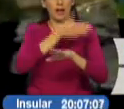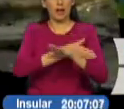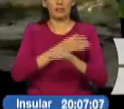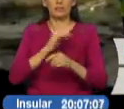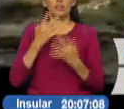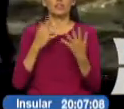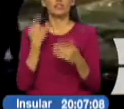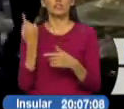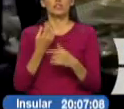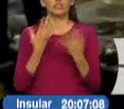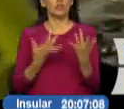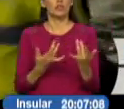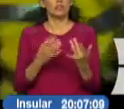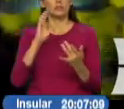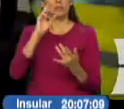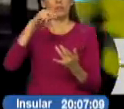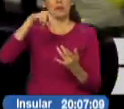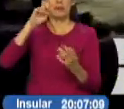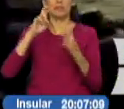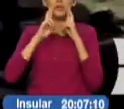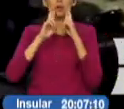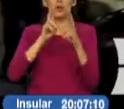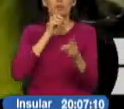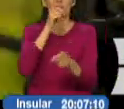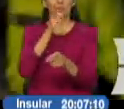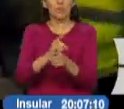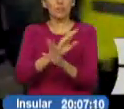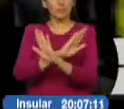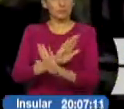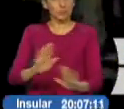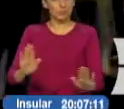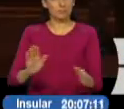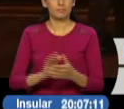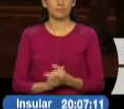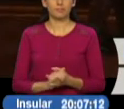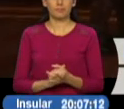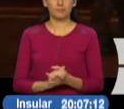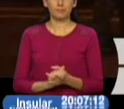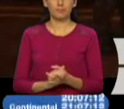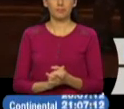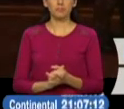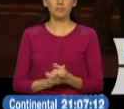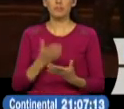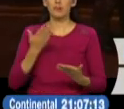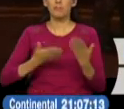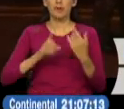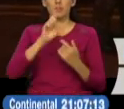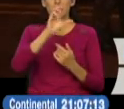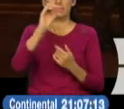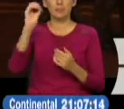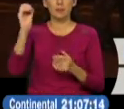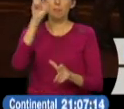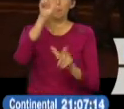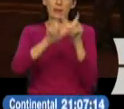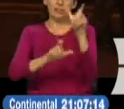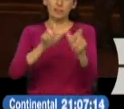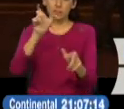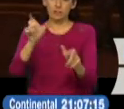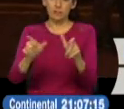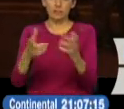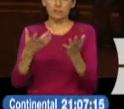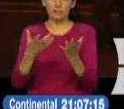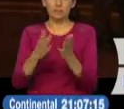Tan solo esperaban que el Consejo Nacional Electoral proclame los resultados definitivos. Había alrededor de 100 personas que tenían